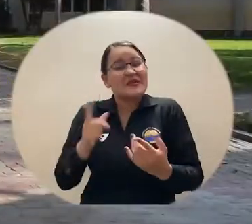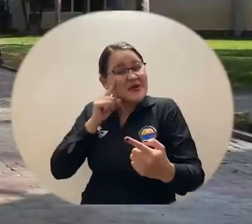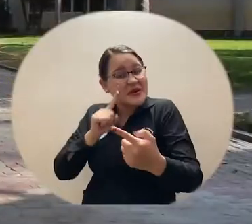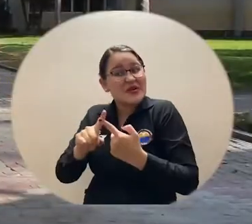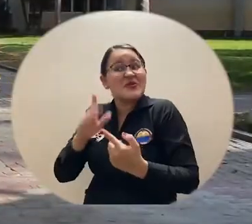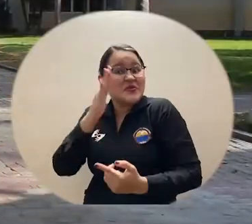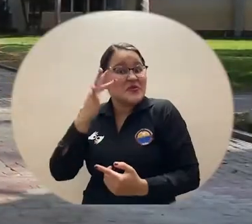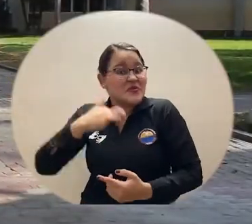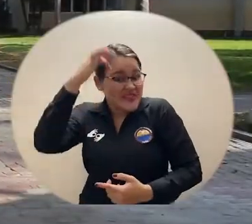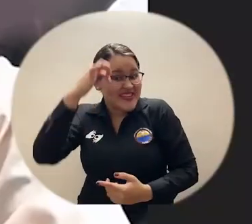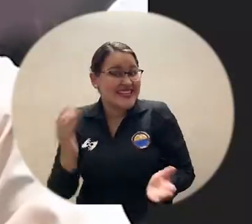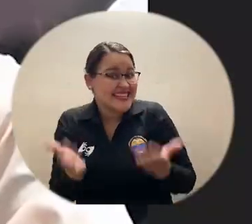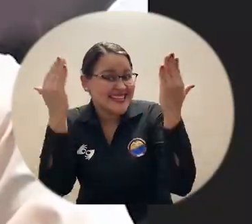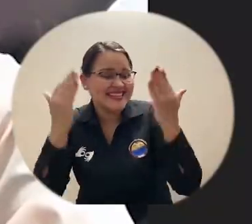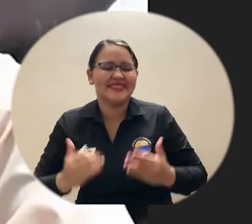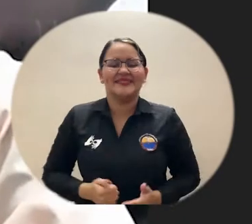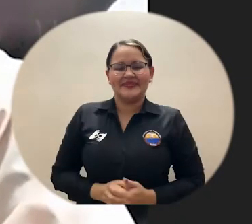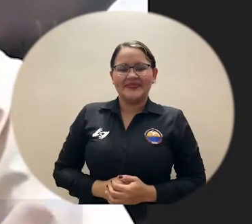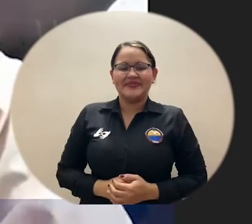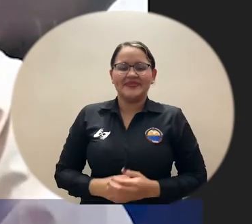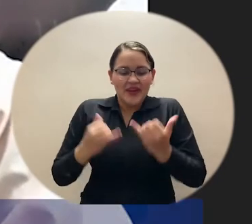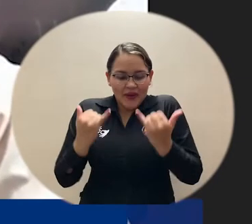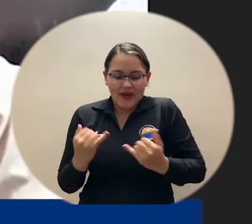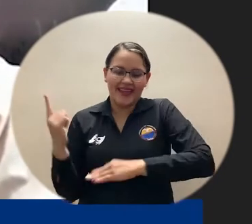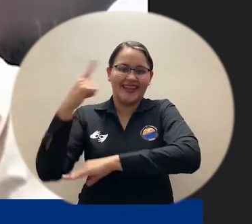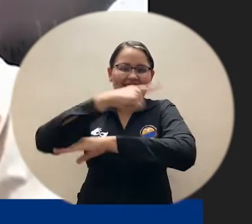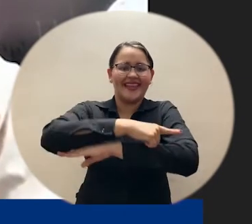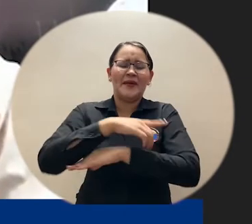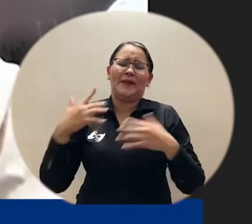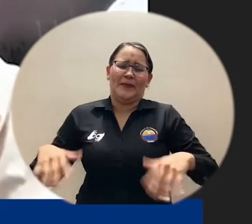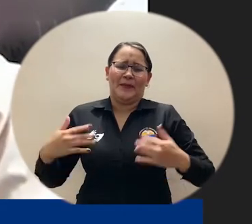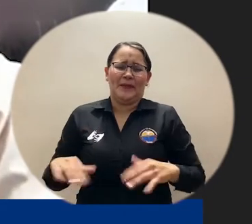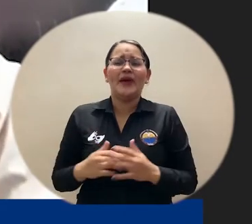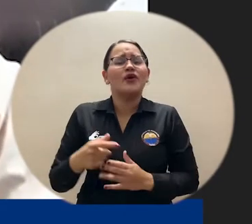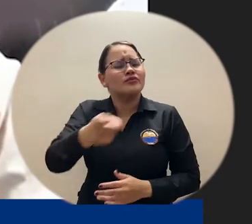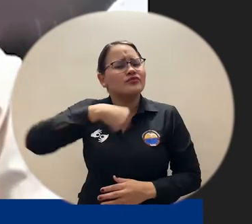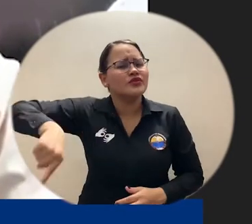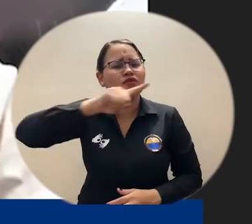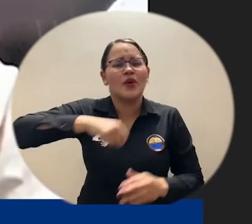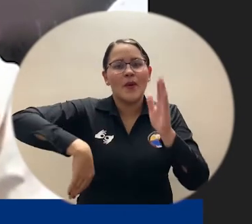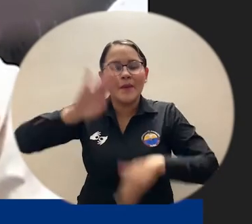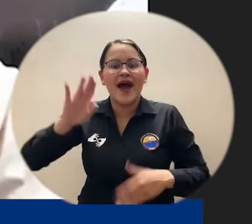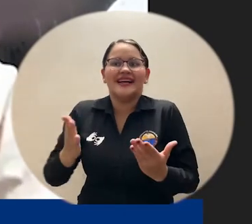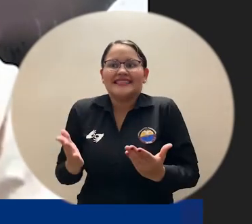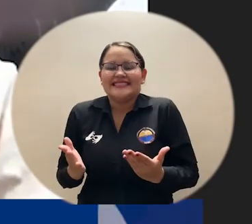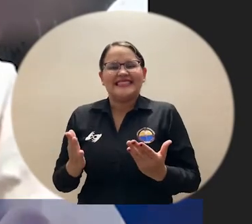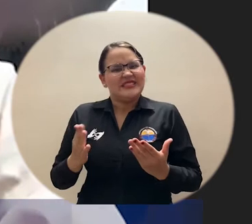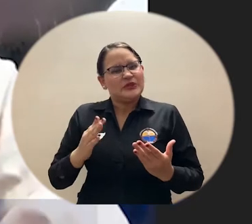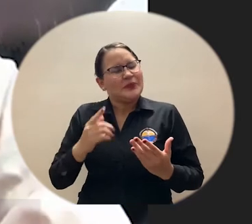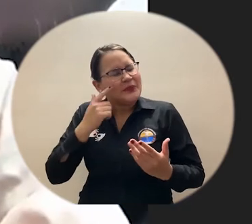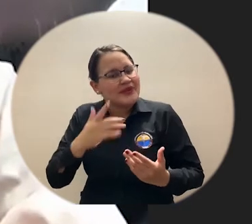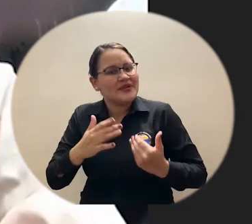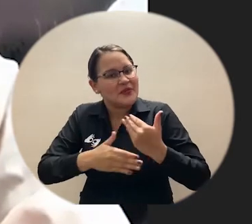los futuros profesionales. Hoy es un día donde ya estamos dando un paso más